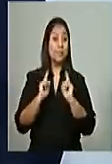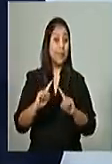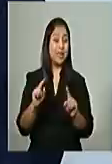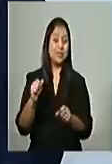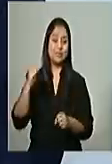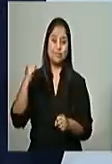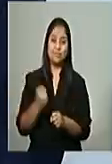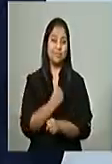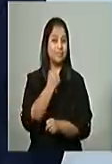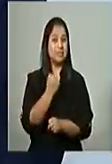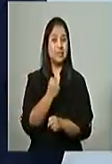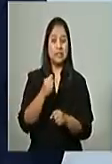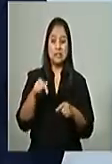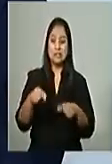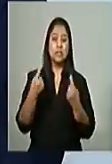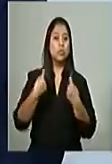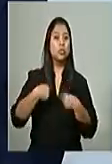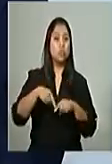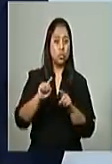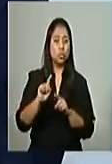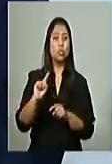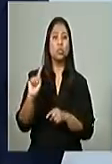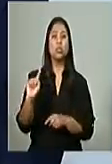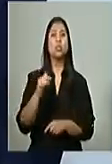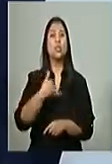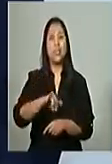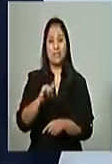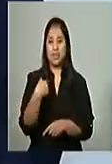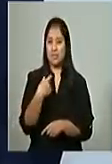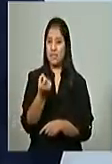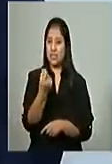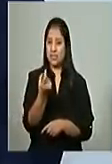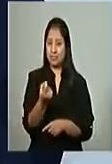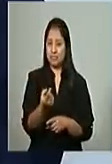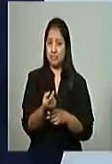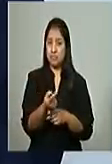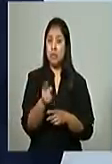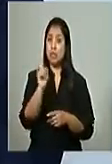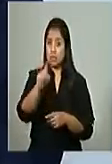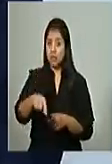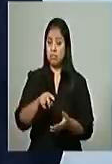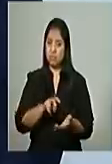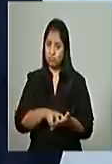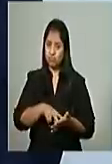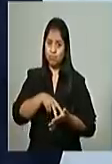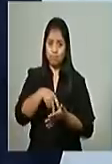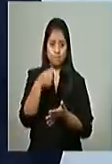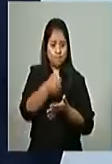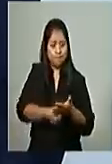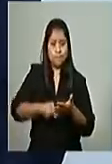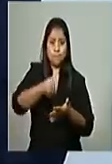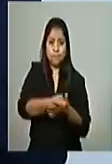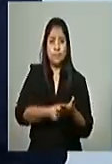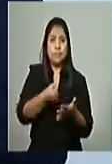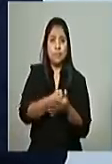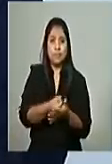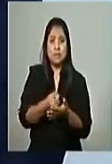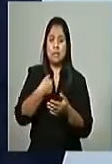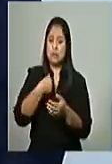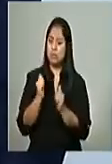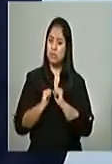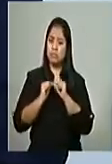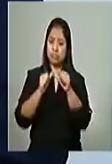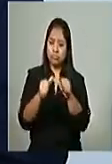todavía no es suficiente. Tenemos que seguir en pie. Tenemos que seguir hombro con